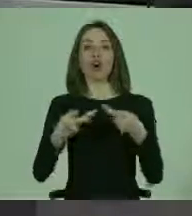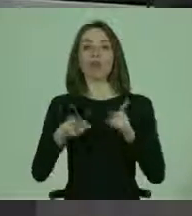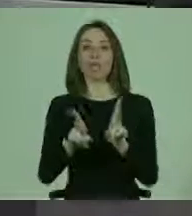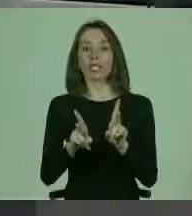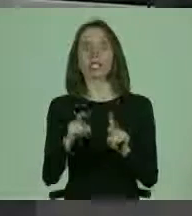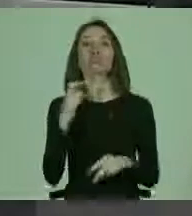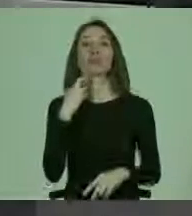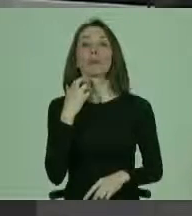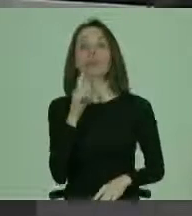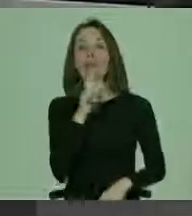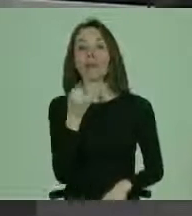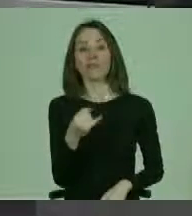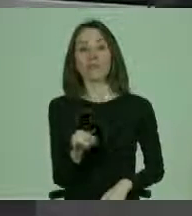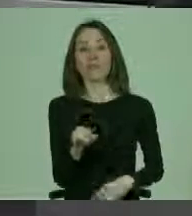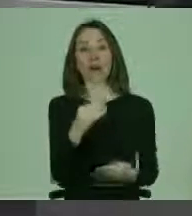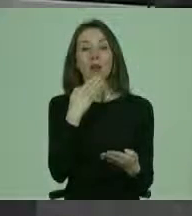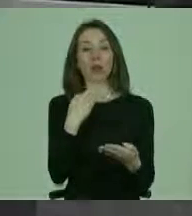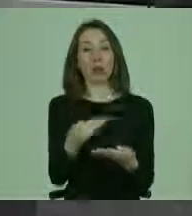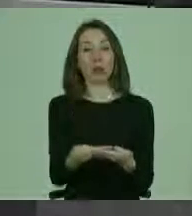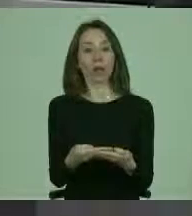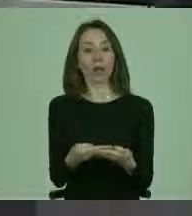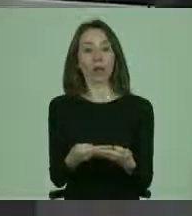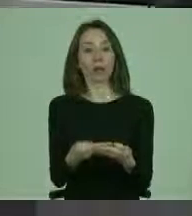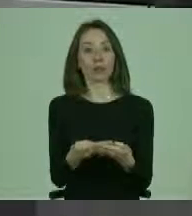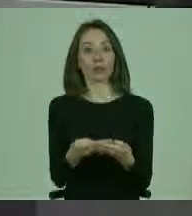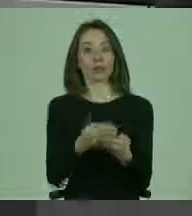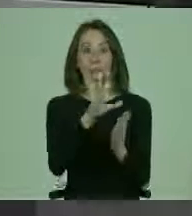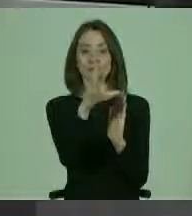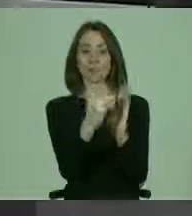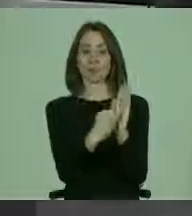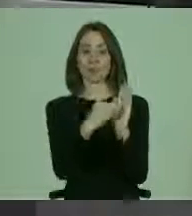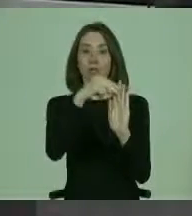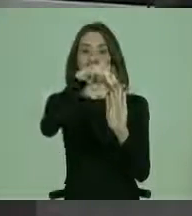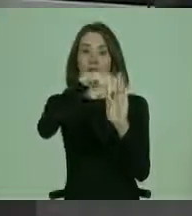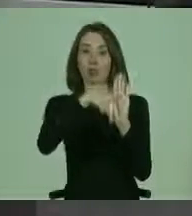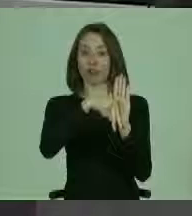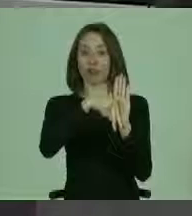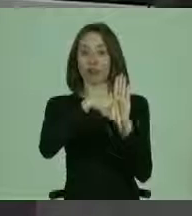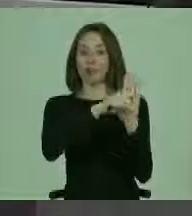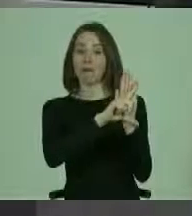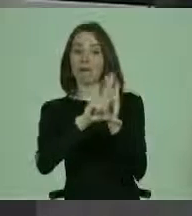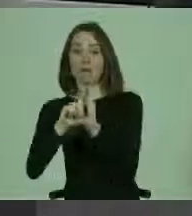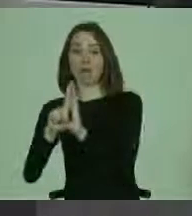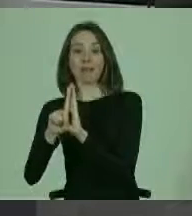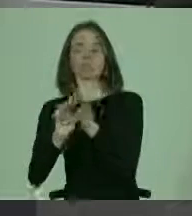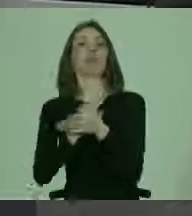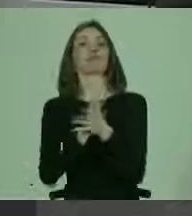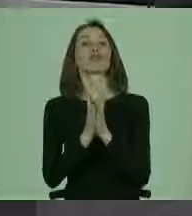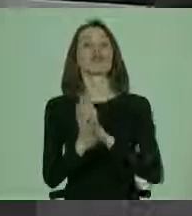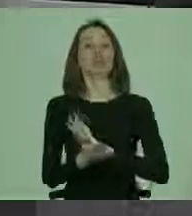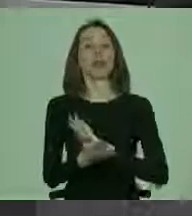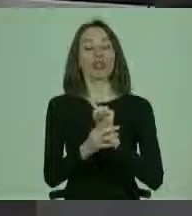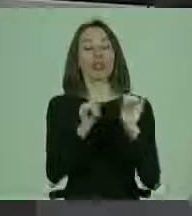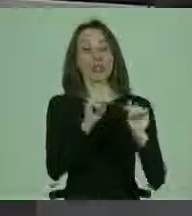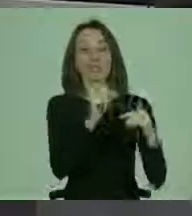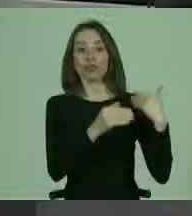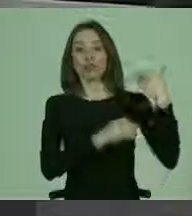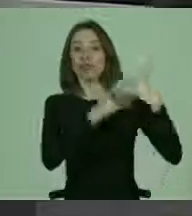Porque finalmente cuando se plasma en normas jurídicas todo este devenir,